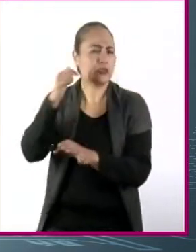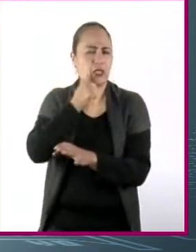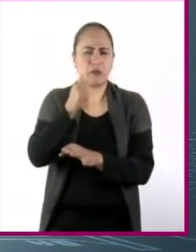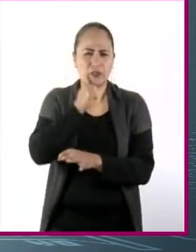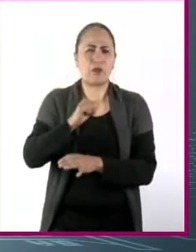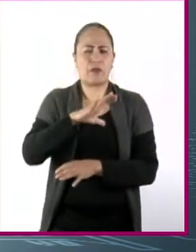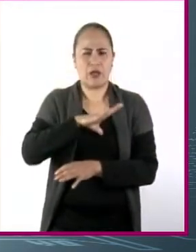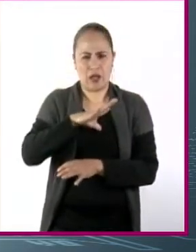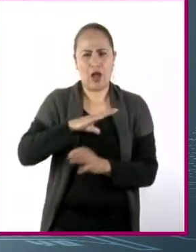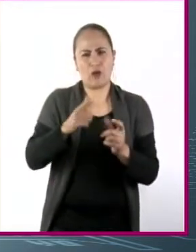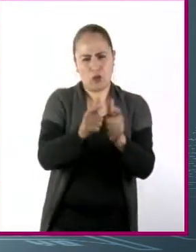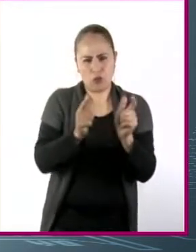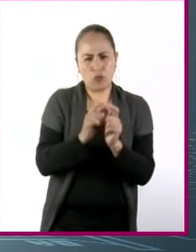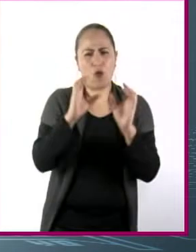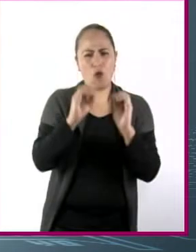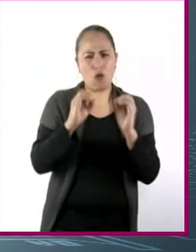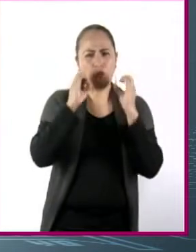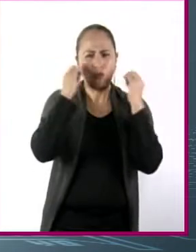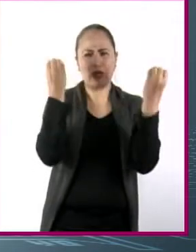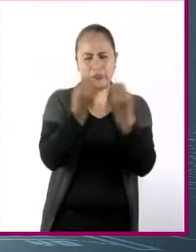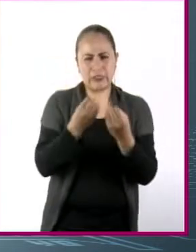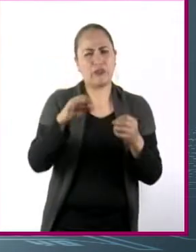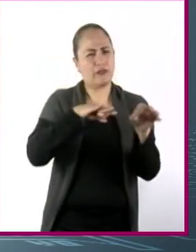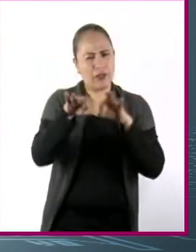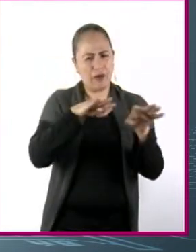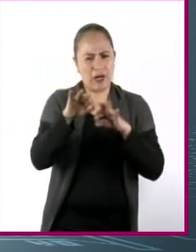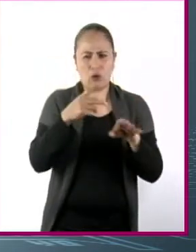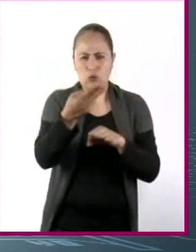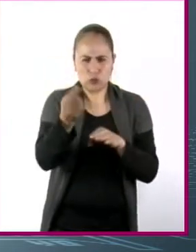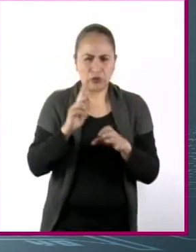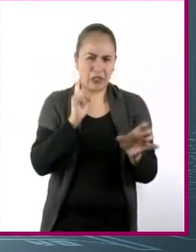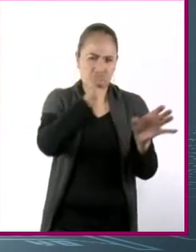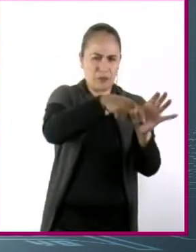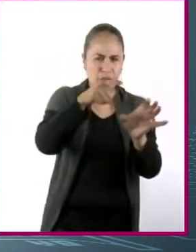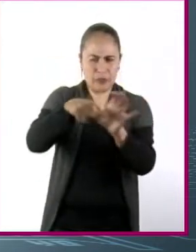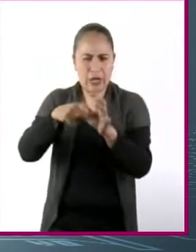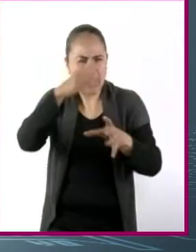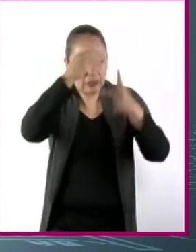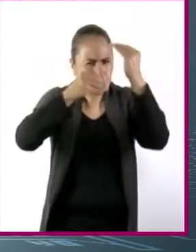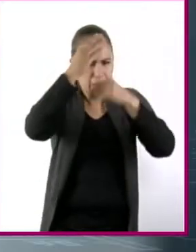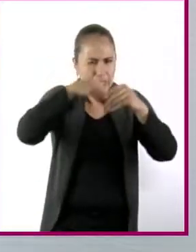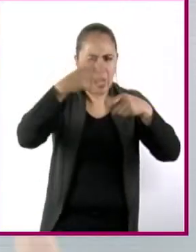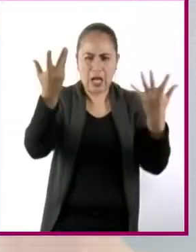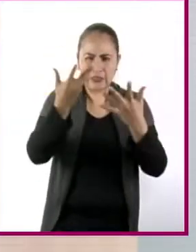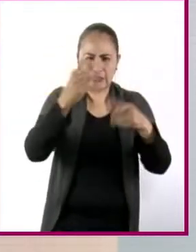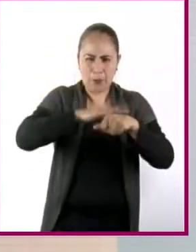acercarse y poco a poco irse involucrando, ir aprendiendo y ir desarrollándose, ¿no?